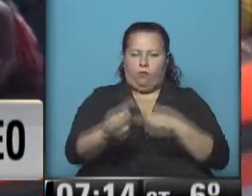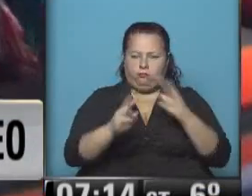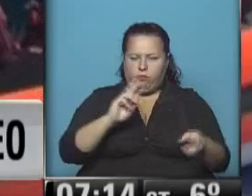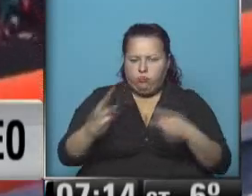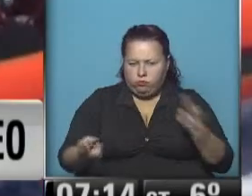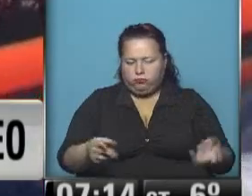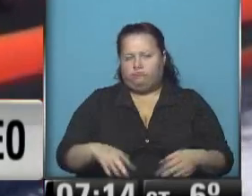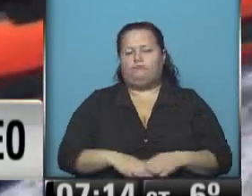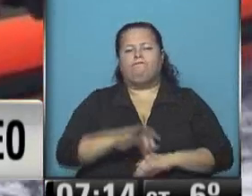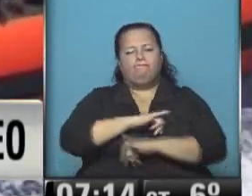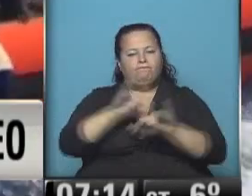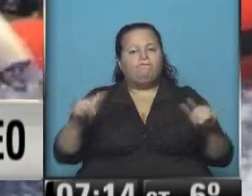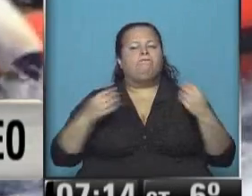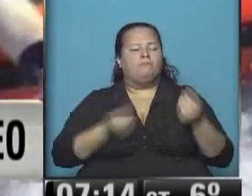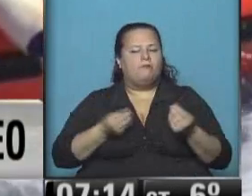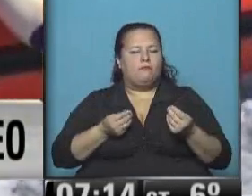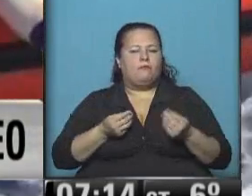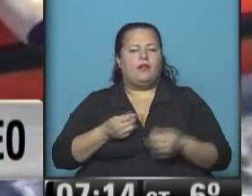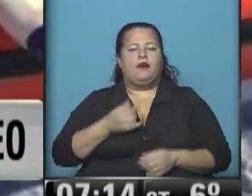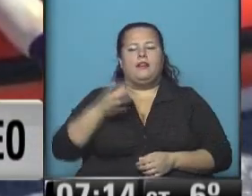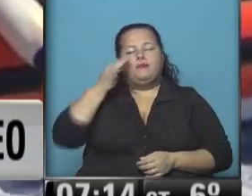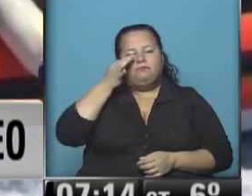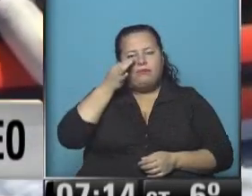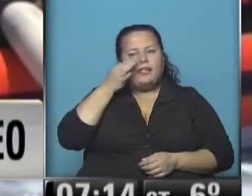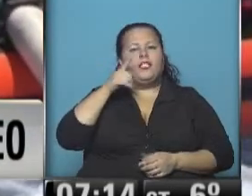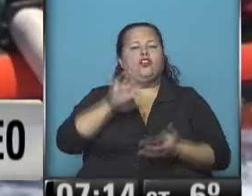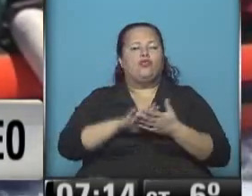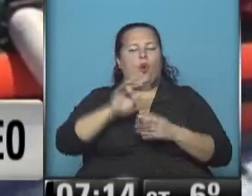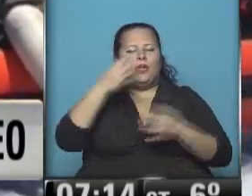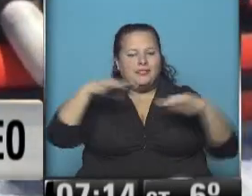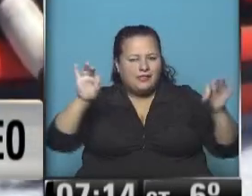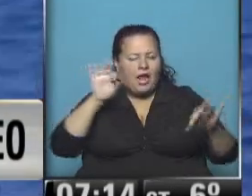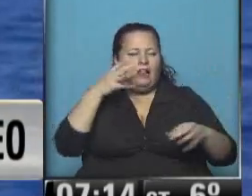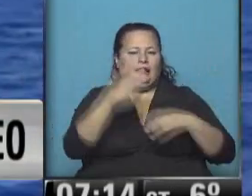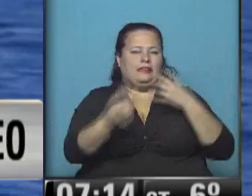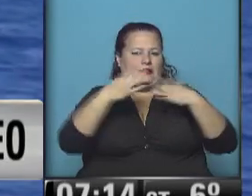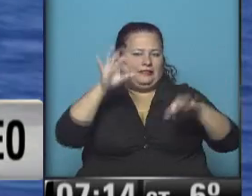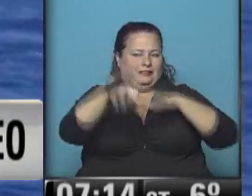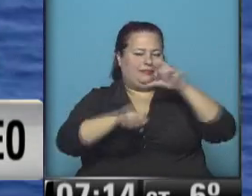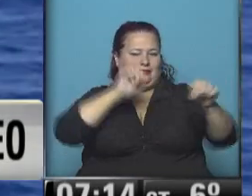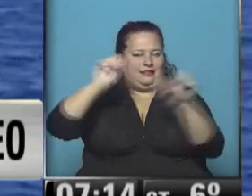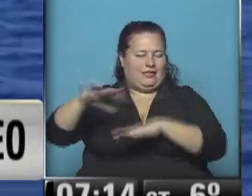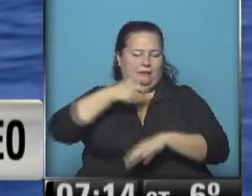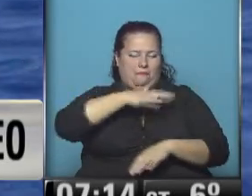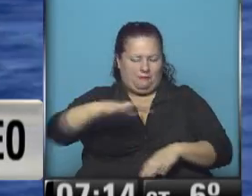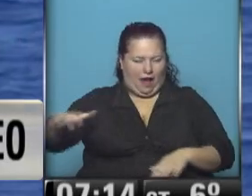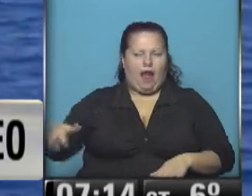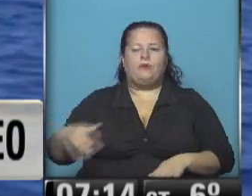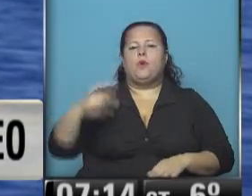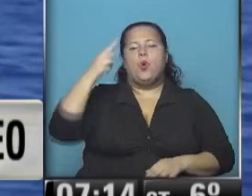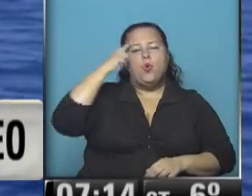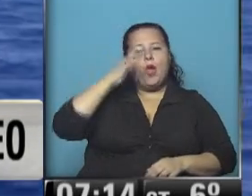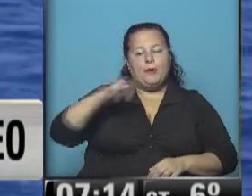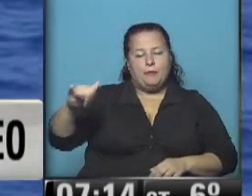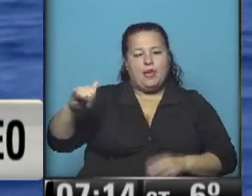se reportan a través del testimonio de testigos de sobrevivientes que han podido ser rescatados allí en el Mediterráneo. Fue a las 9